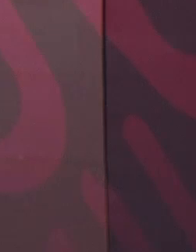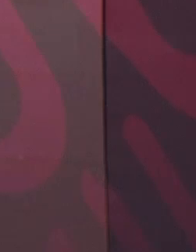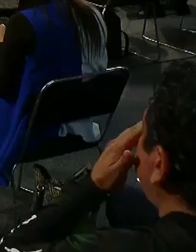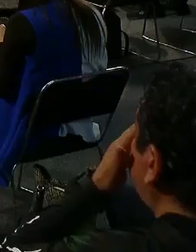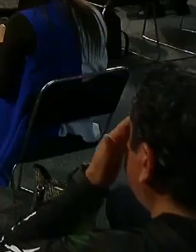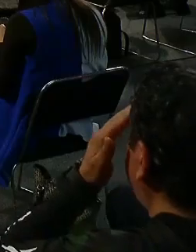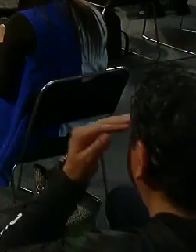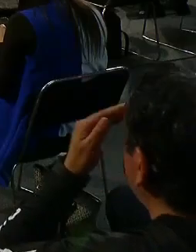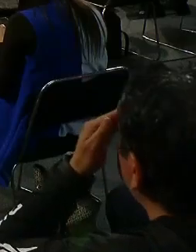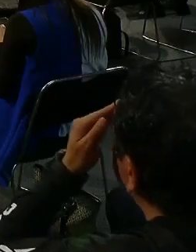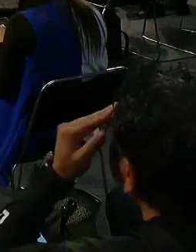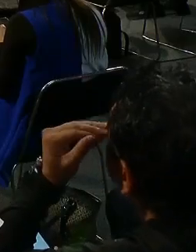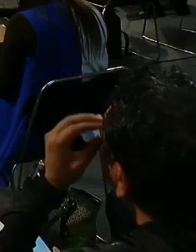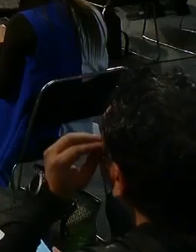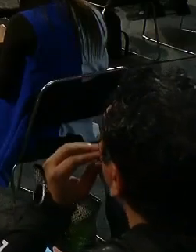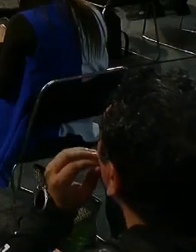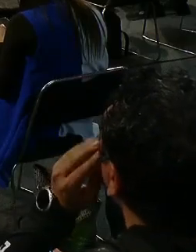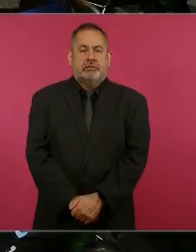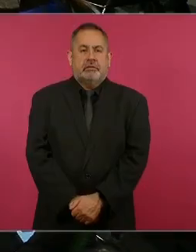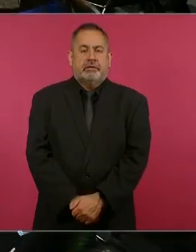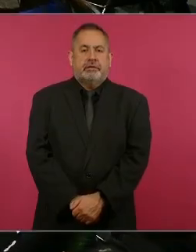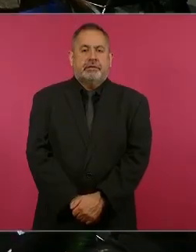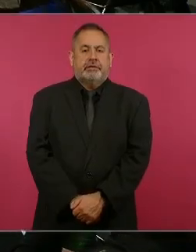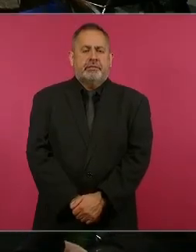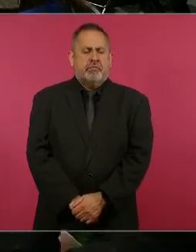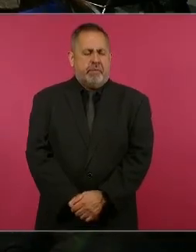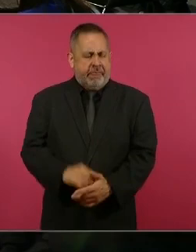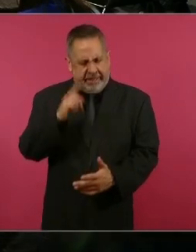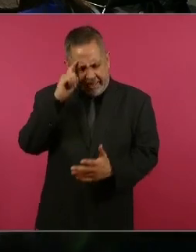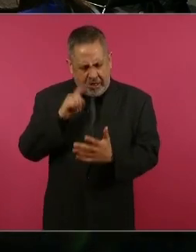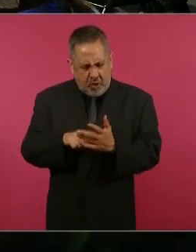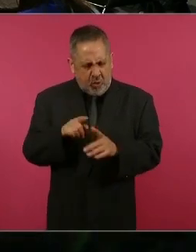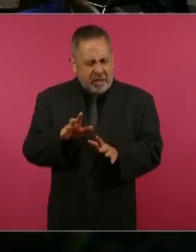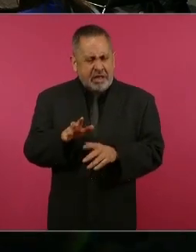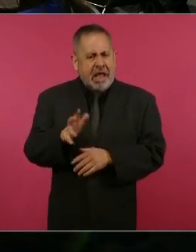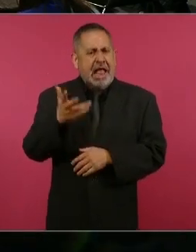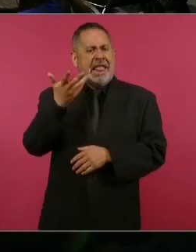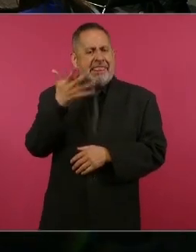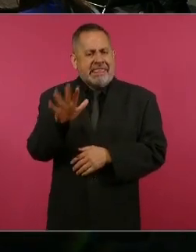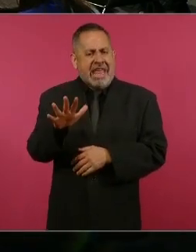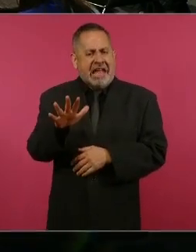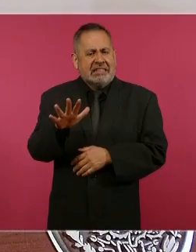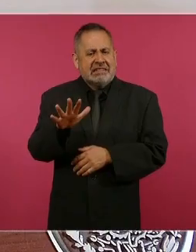llevamos nueve, diez trenes